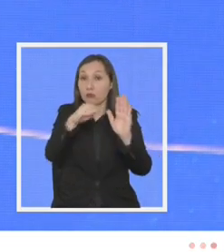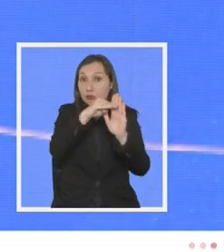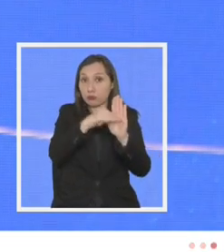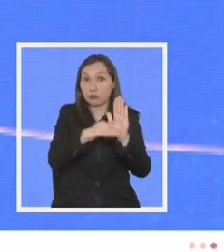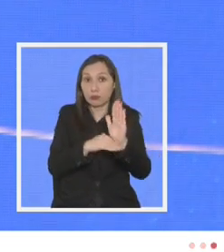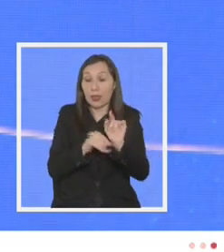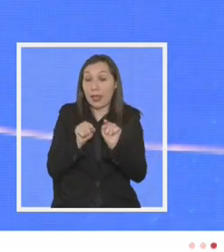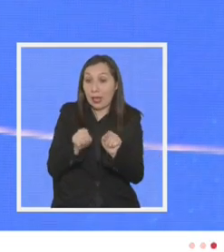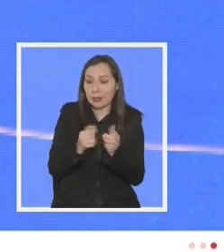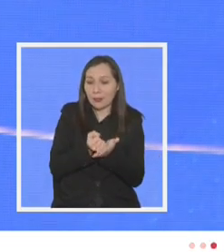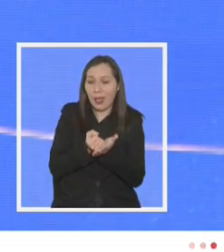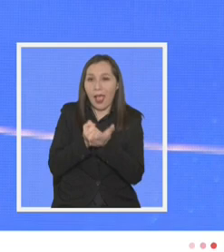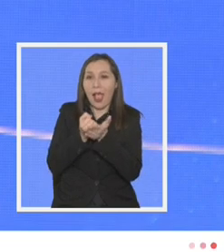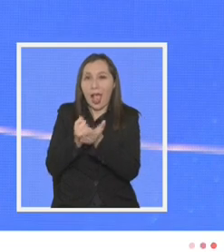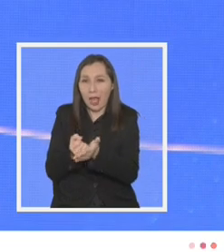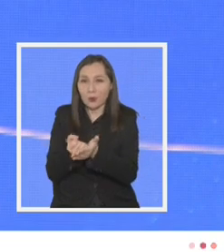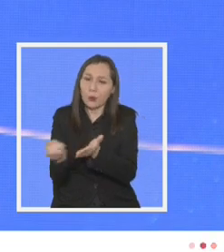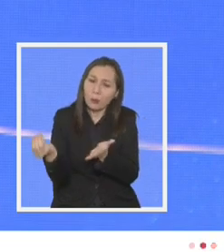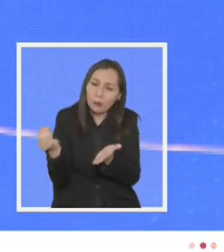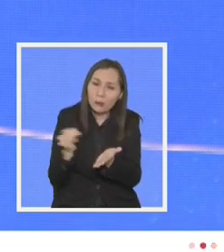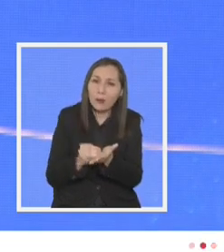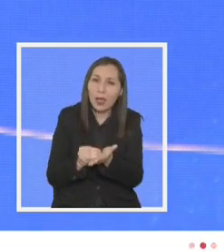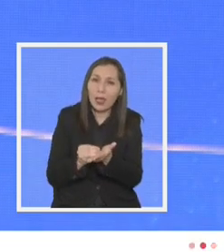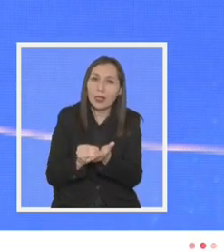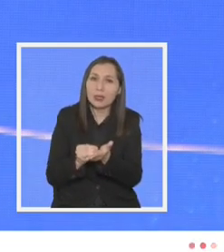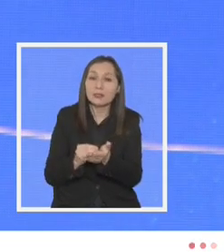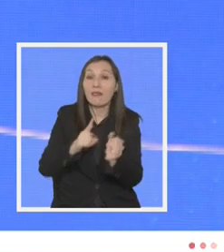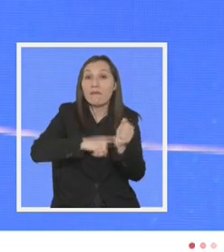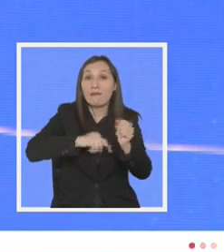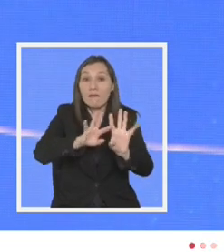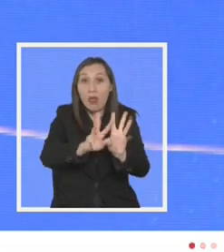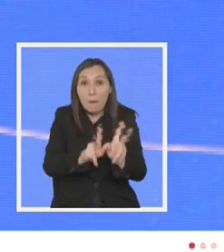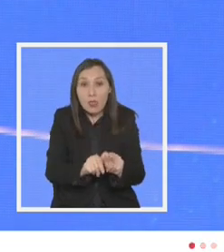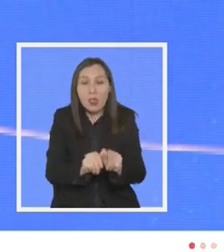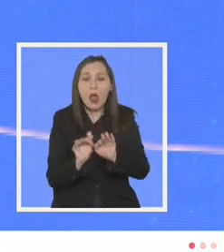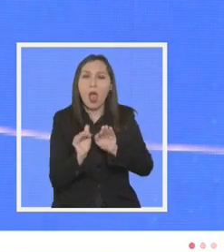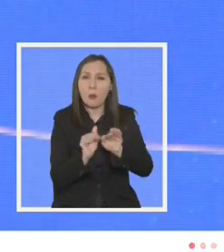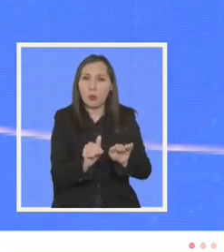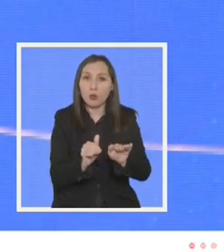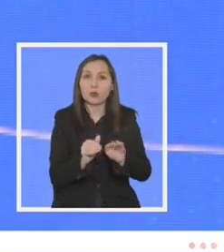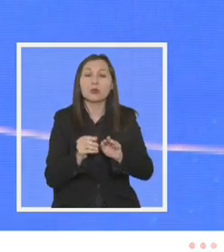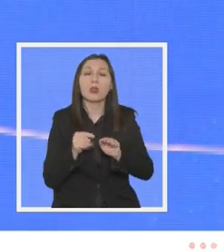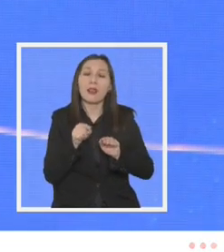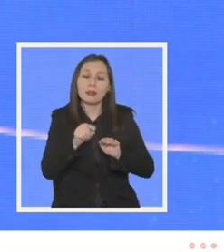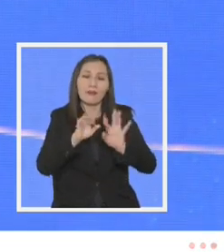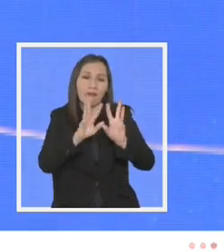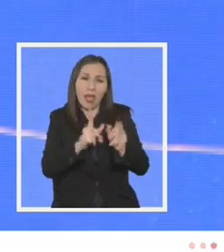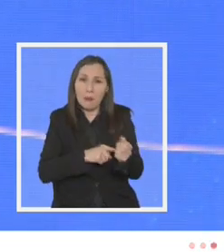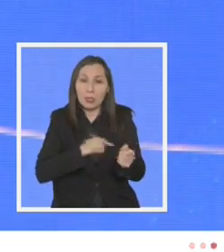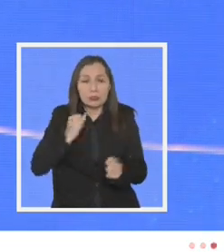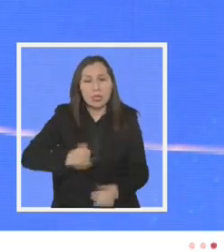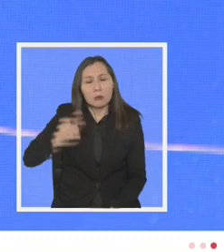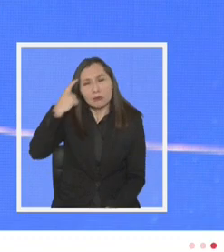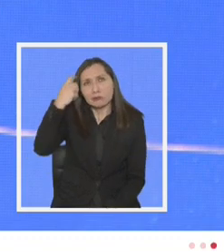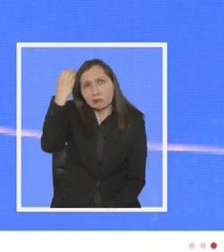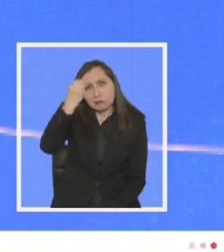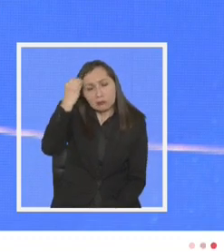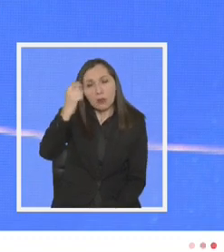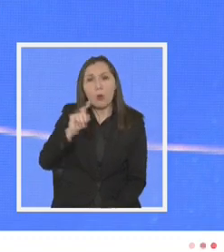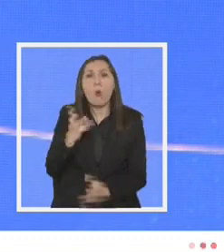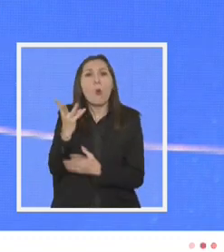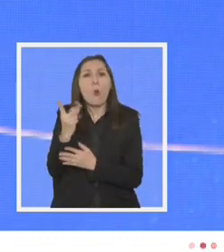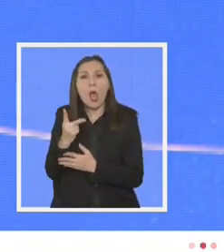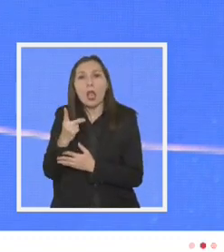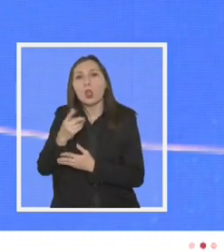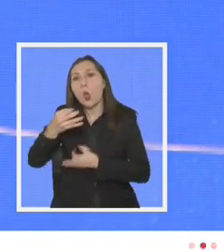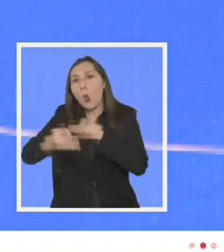que va a ayudar a reforzar las familias es una medida pro familia yo siempre me pregunto ¿cuántos